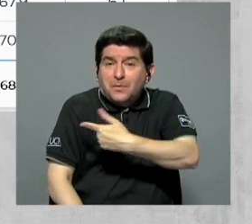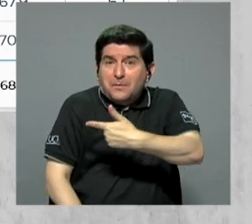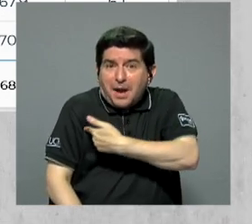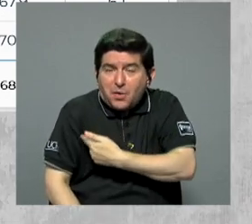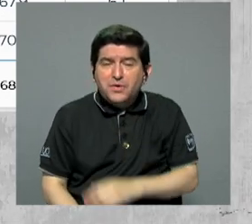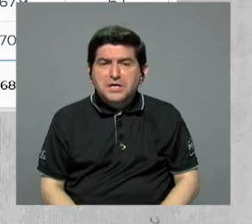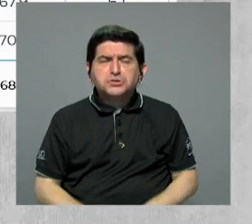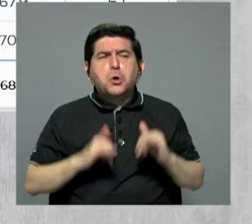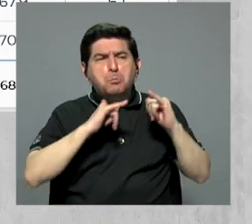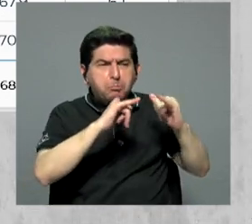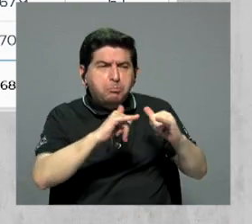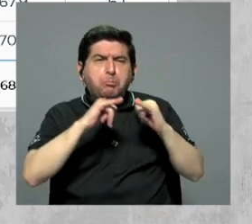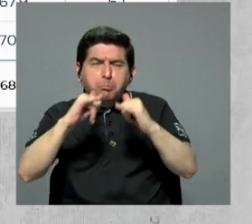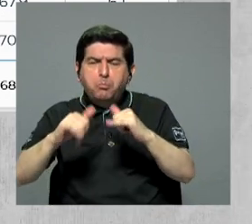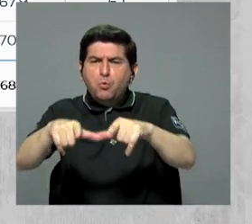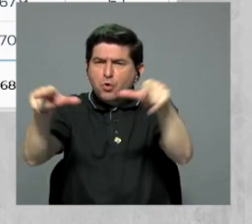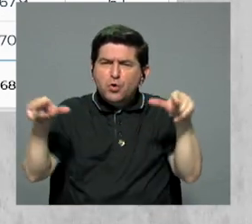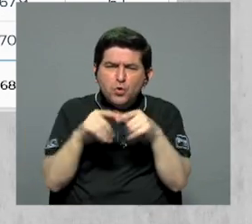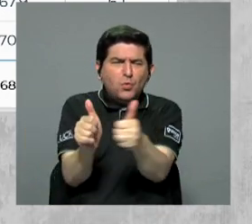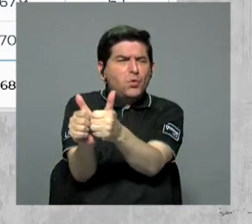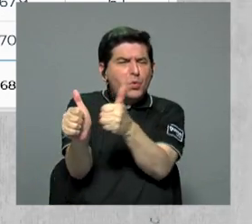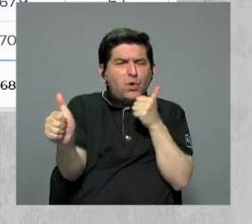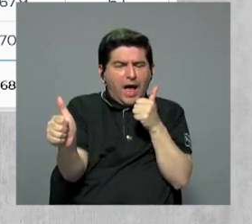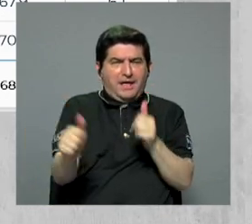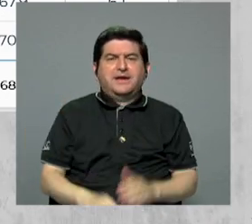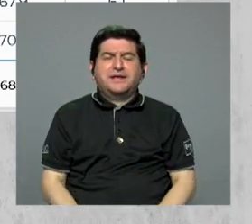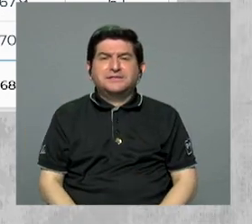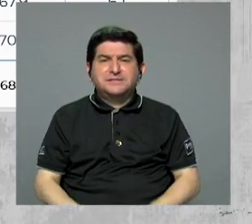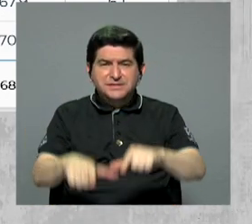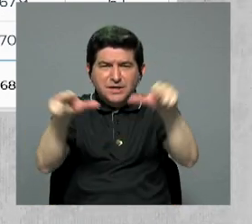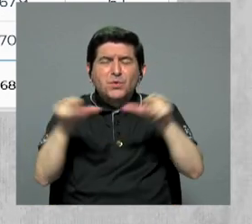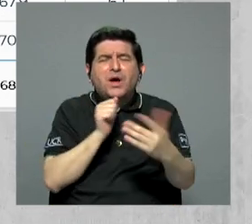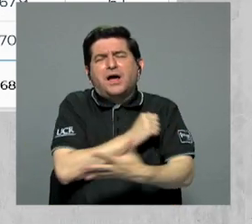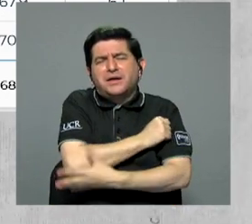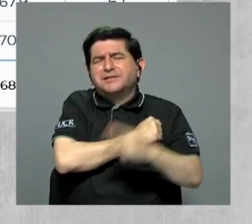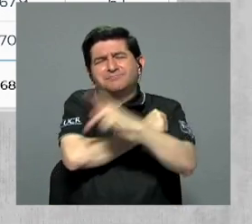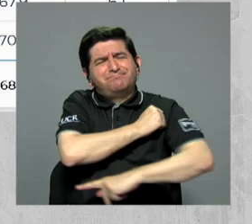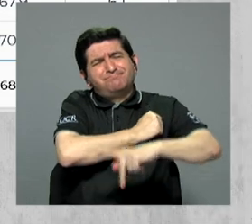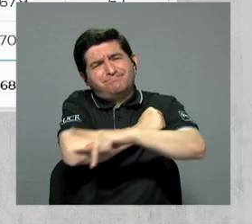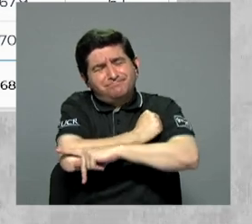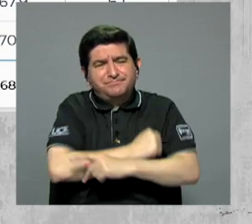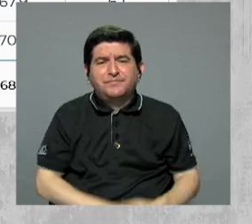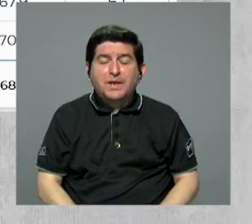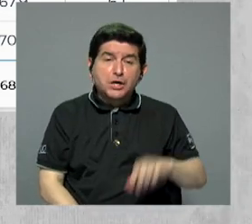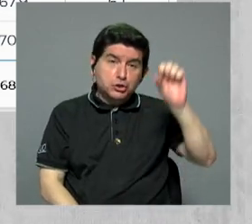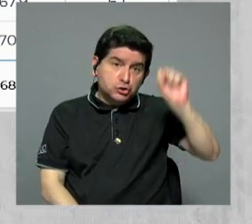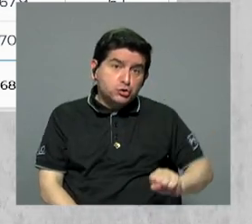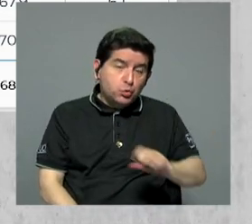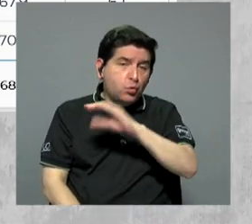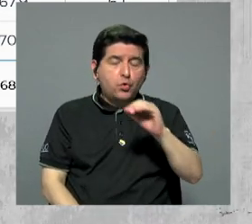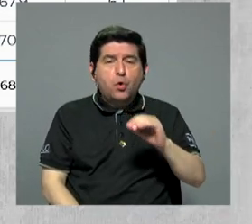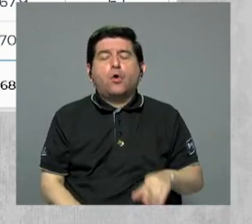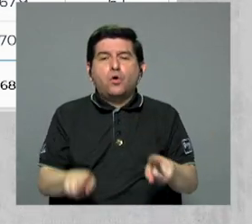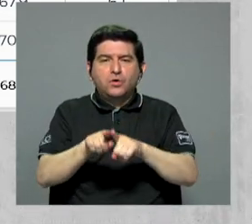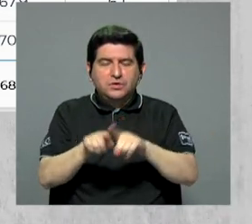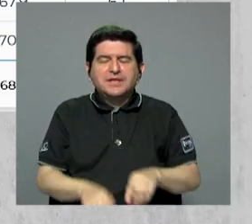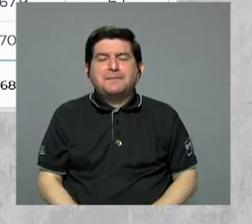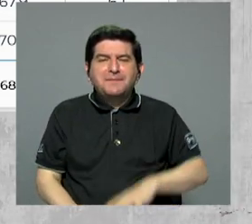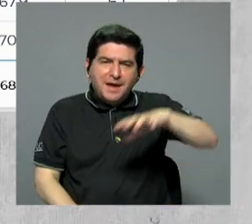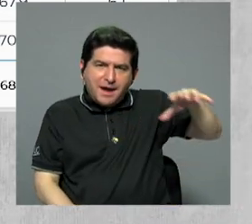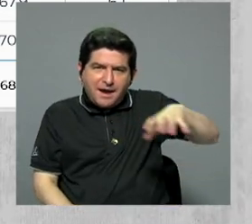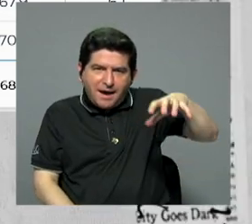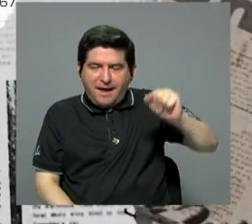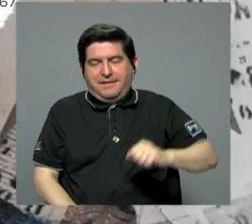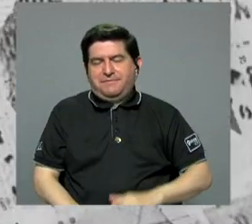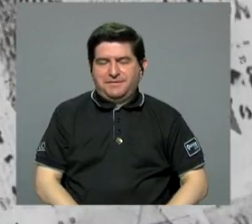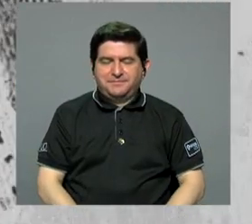relativamente homogénea, los lugares más rezagados pertenecen a las zonas más pobres del país, como la zona sur o región Brunca, y el Caribe